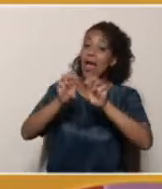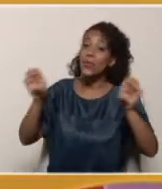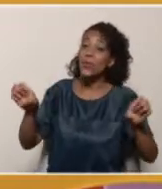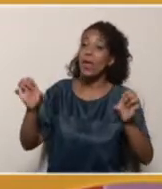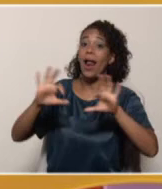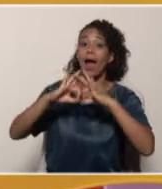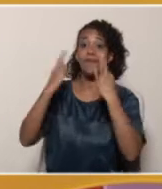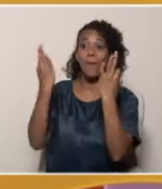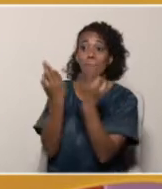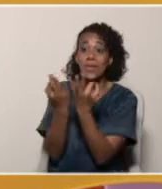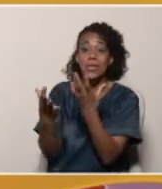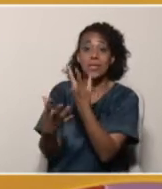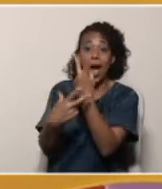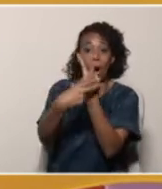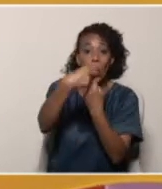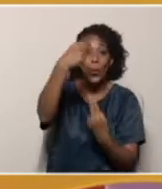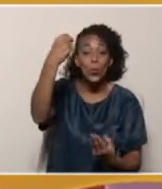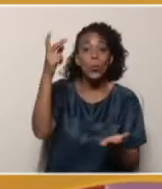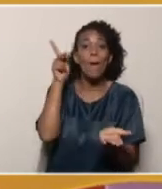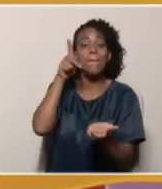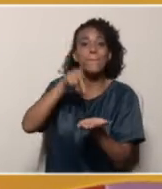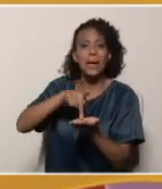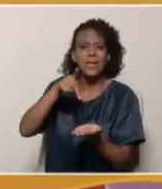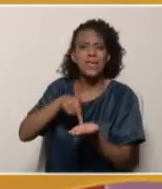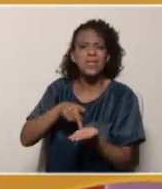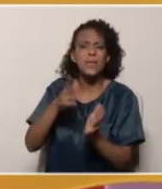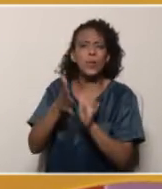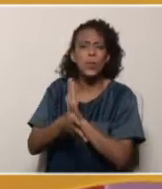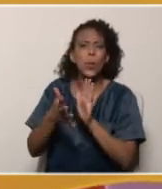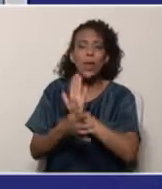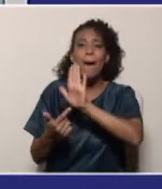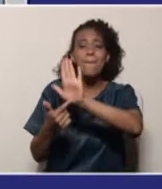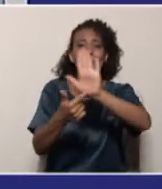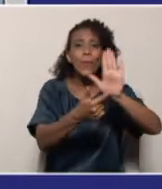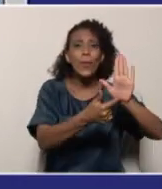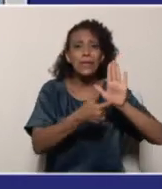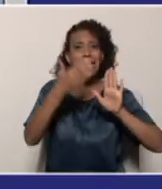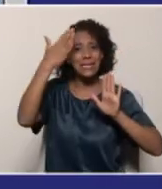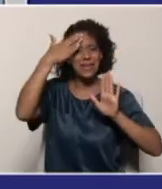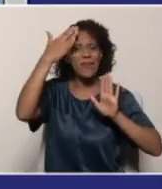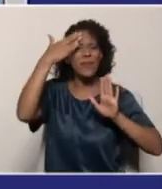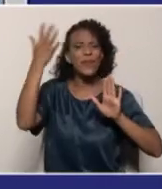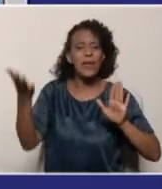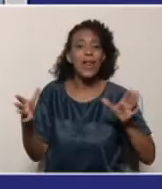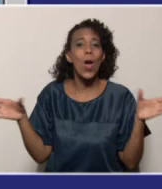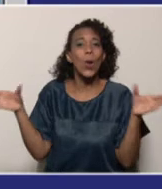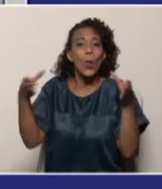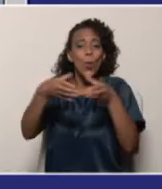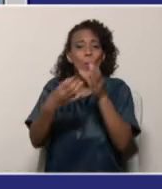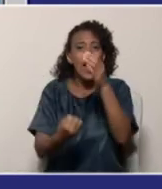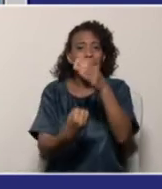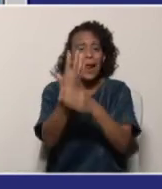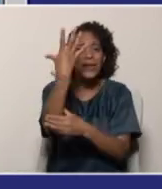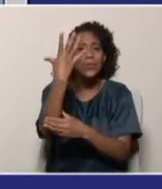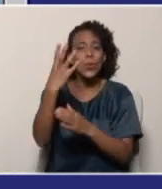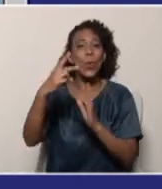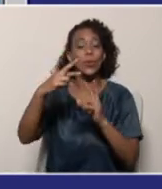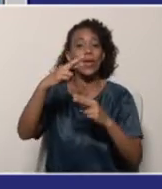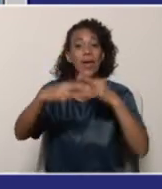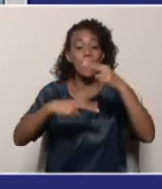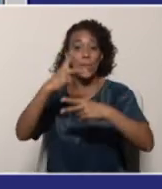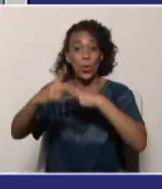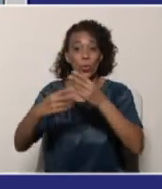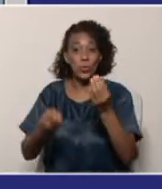y a las familias venezolanas a que participen dentro de lo que son las muestras de saberes y los grupos de creación, recreación y producción.